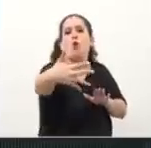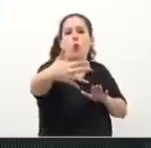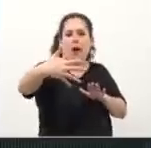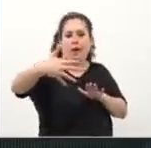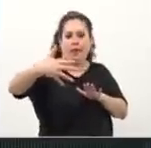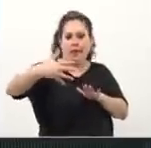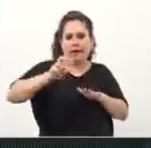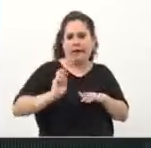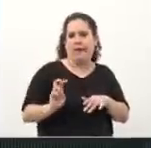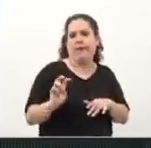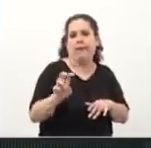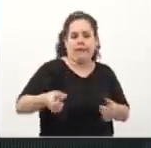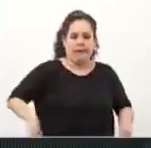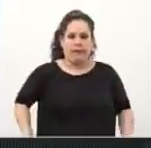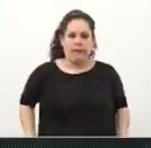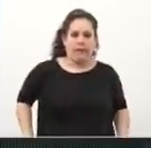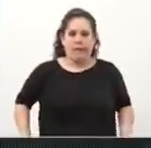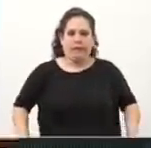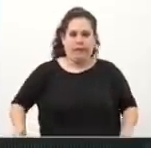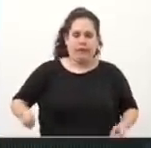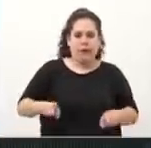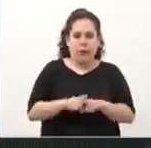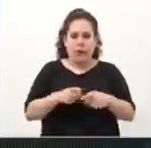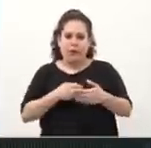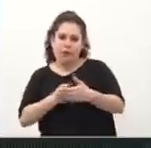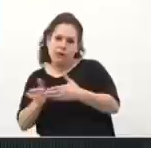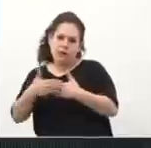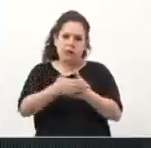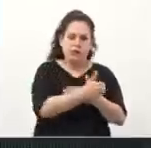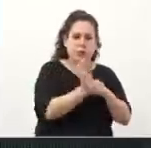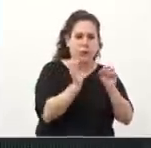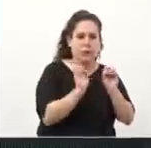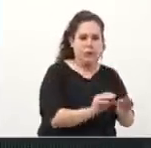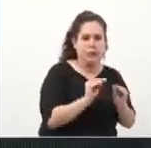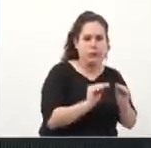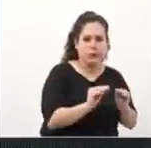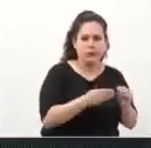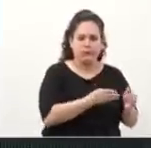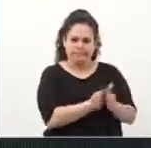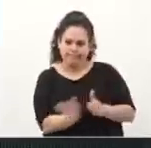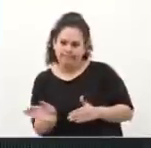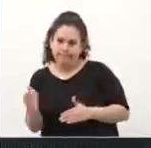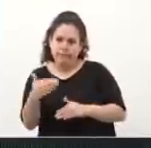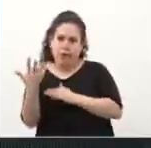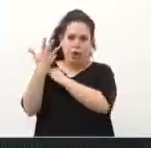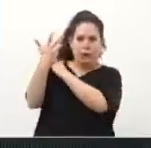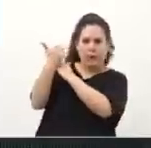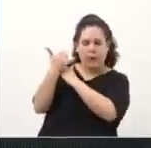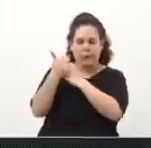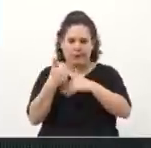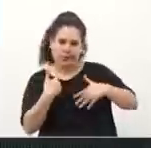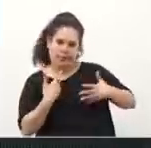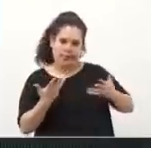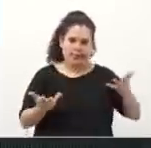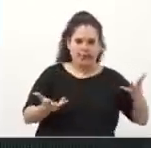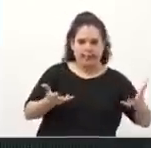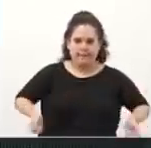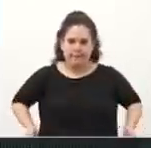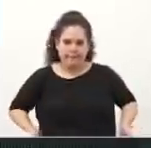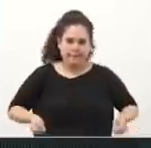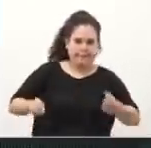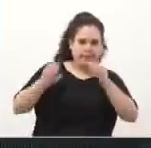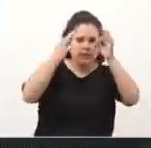valija, es una carrera de obstáculos, mugre, robos. Nosotros queremos que eso lo maneje la ciudad y esa es la propuesta.